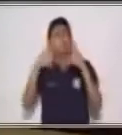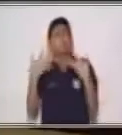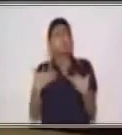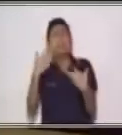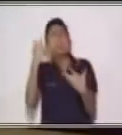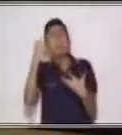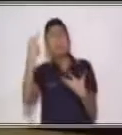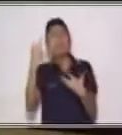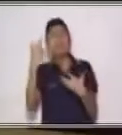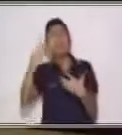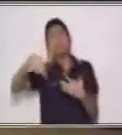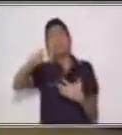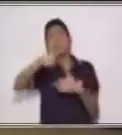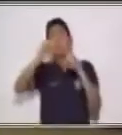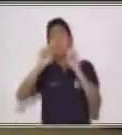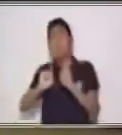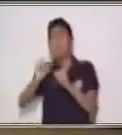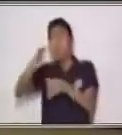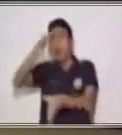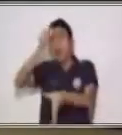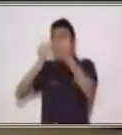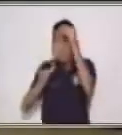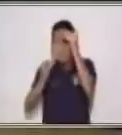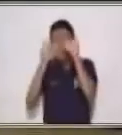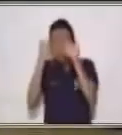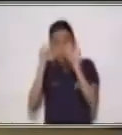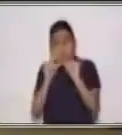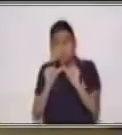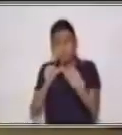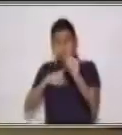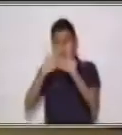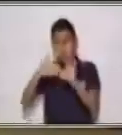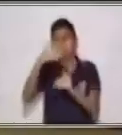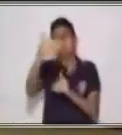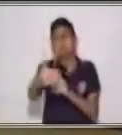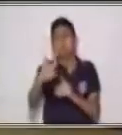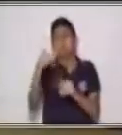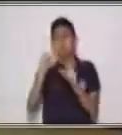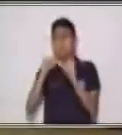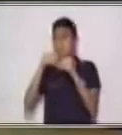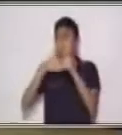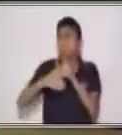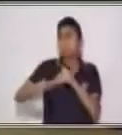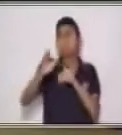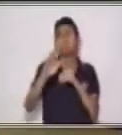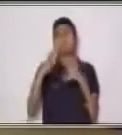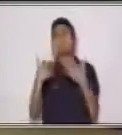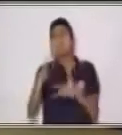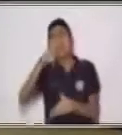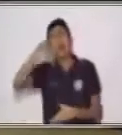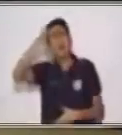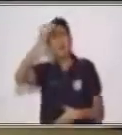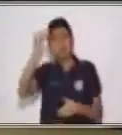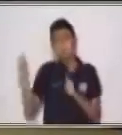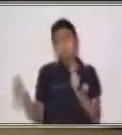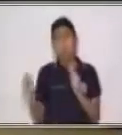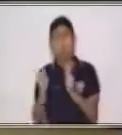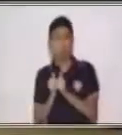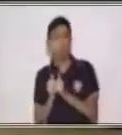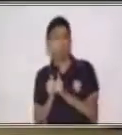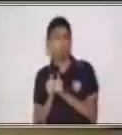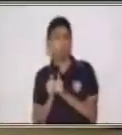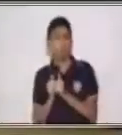en el que seguimos adelante y seguiremos adelante aprendiendo juntos.